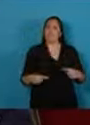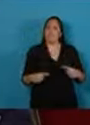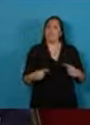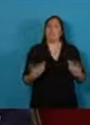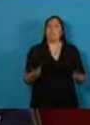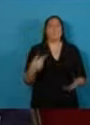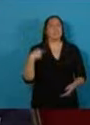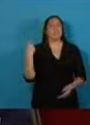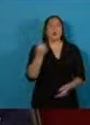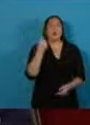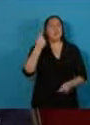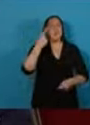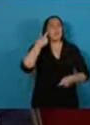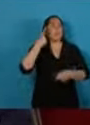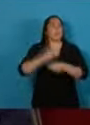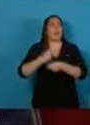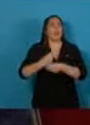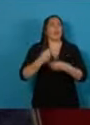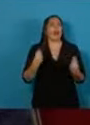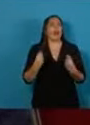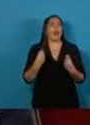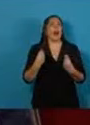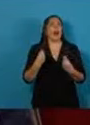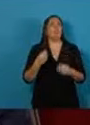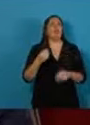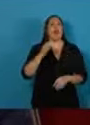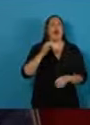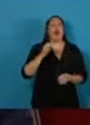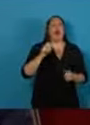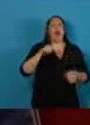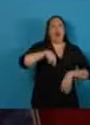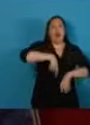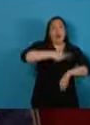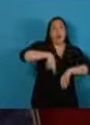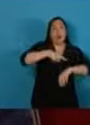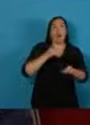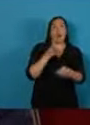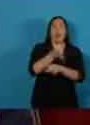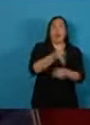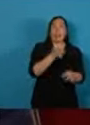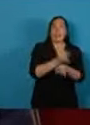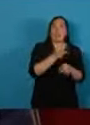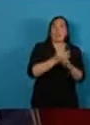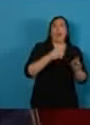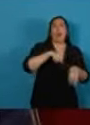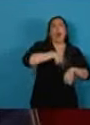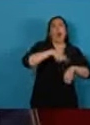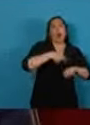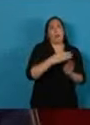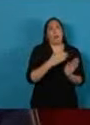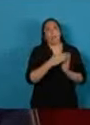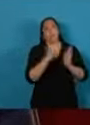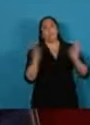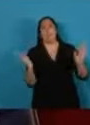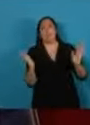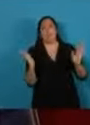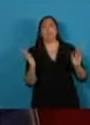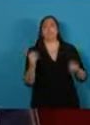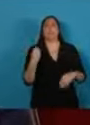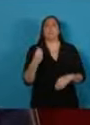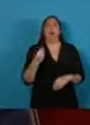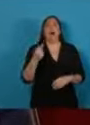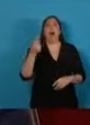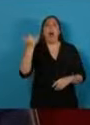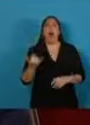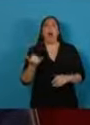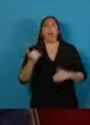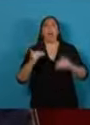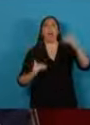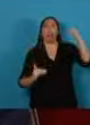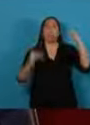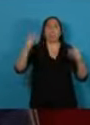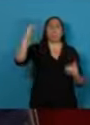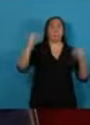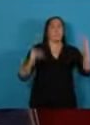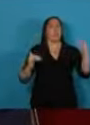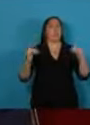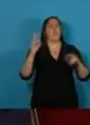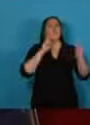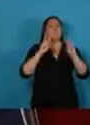avanzar en la extensión de la jornada escolar una iniciativa fundamental para resolver las desigualdades de origen